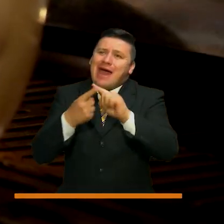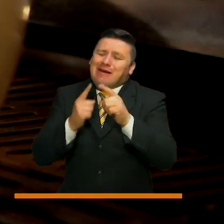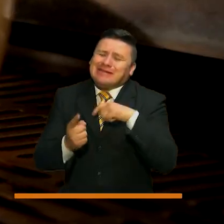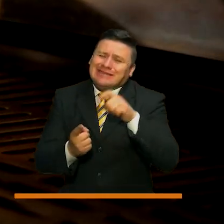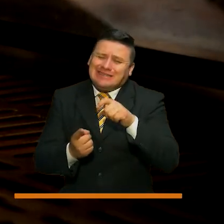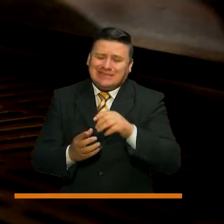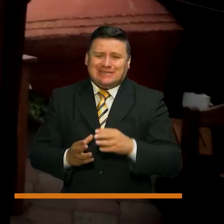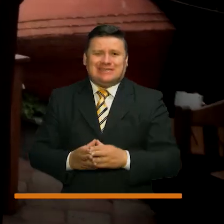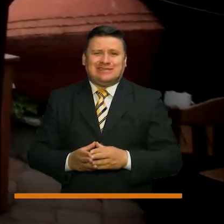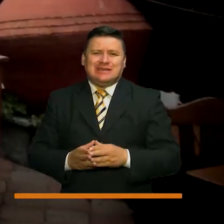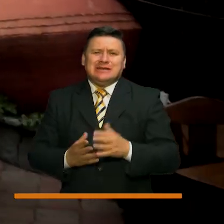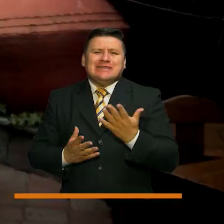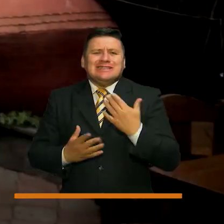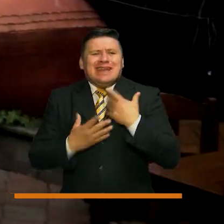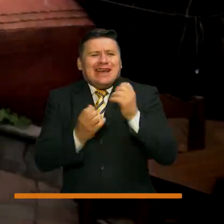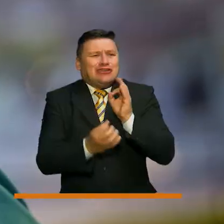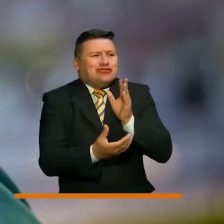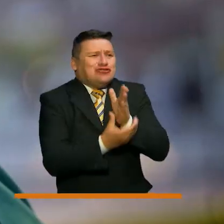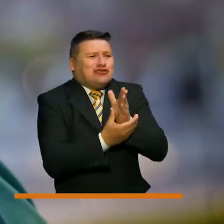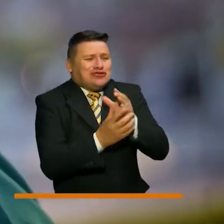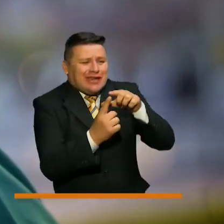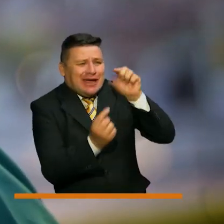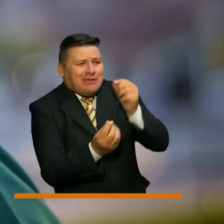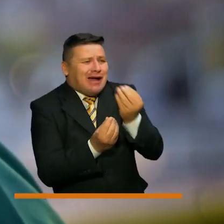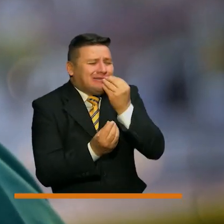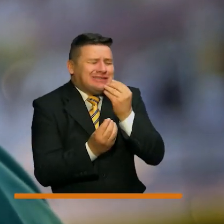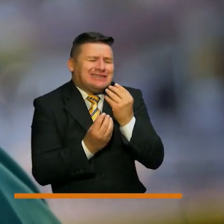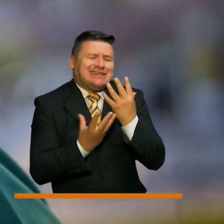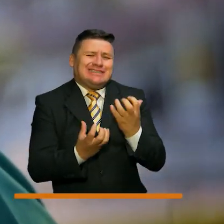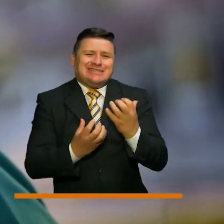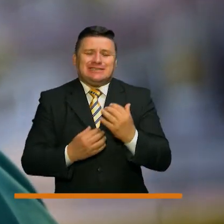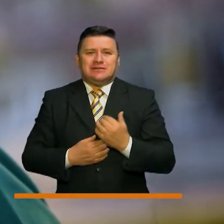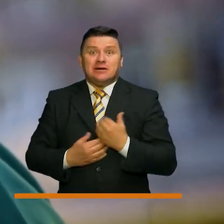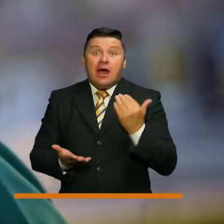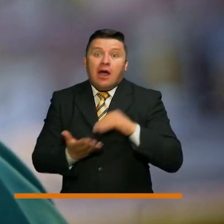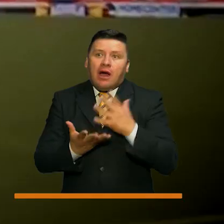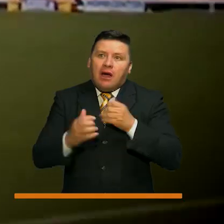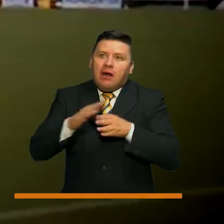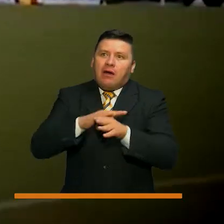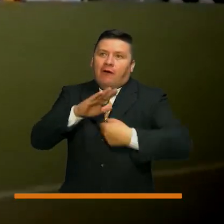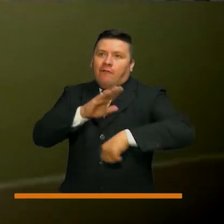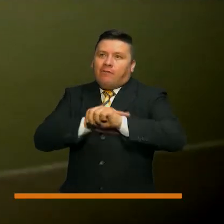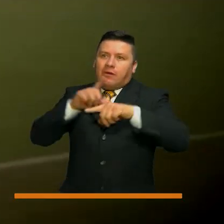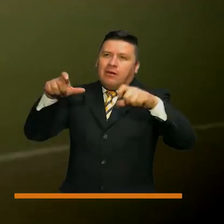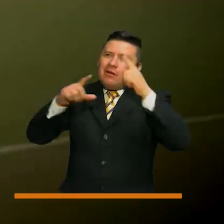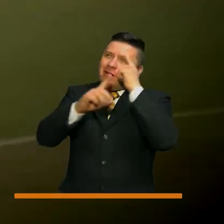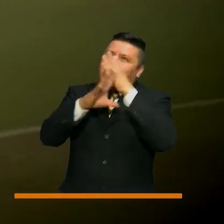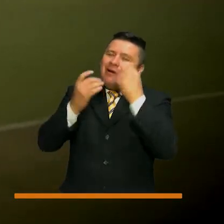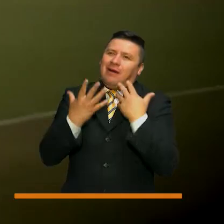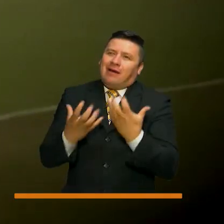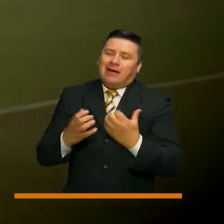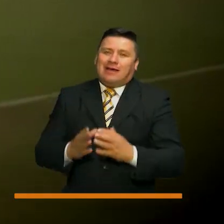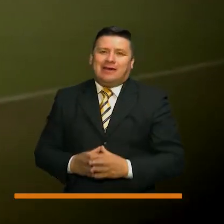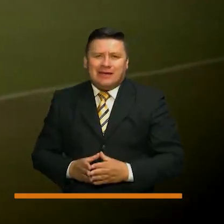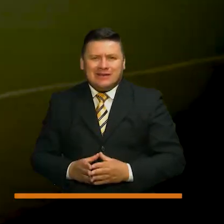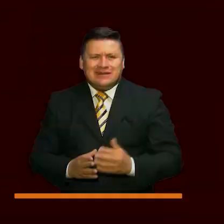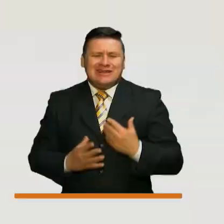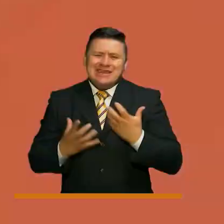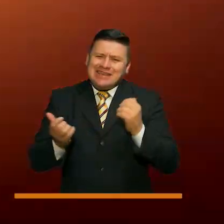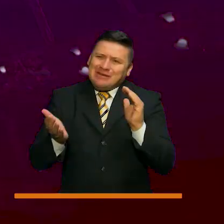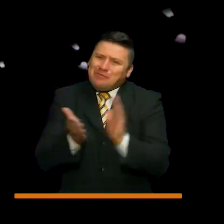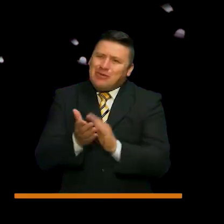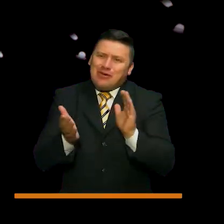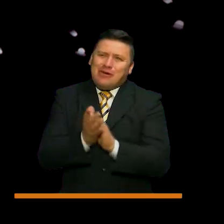cafecito con unos amigos. Las panas de Doña Cecil. Ver el estadio lleno, imagínate tú.